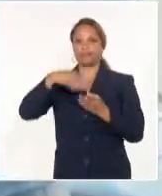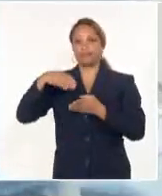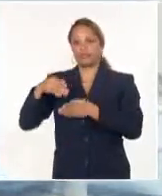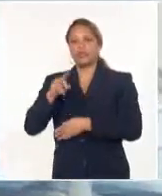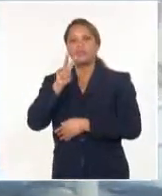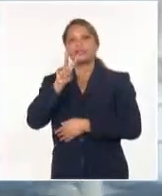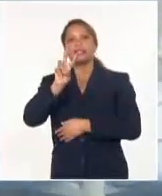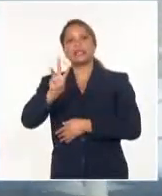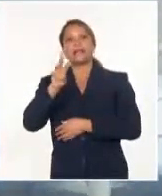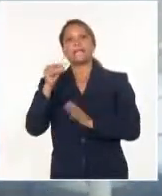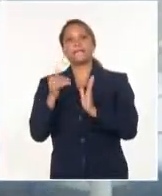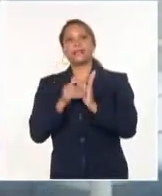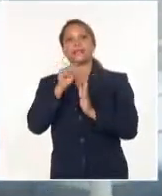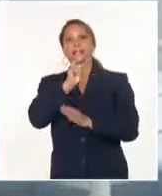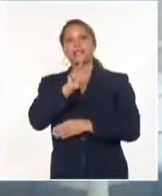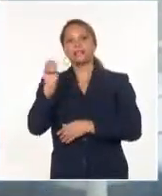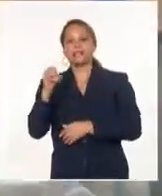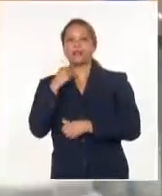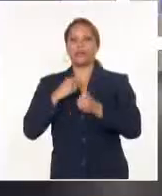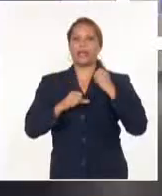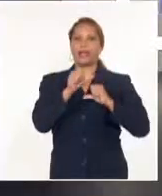han sufrido lesiones.